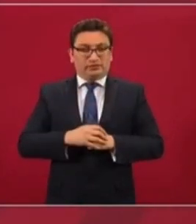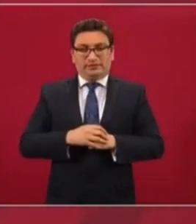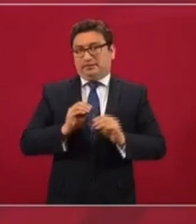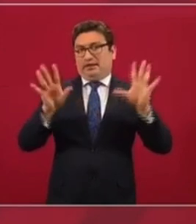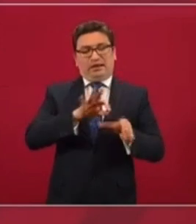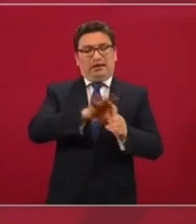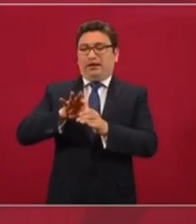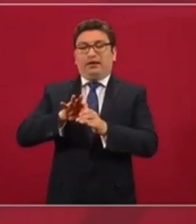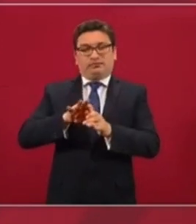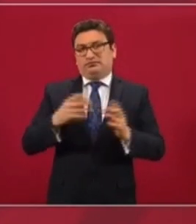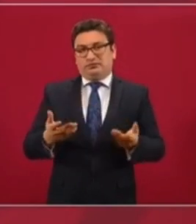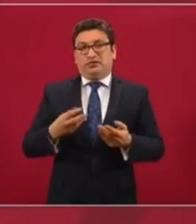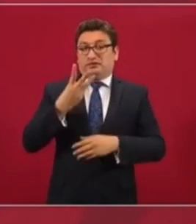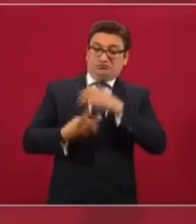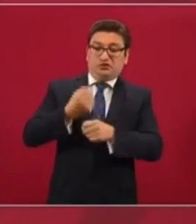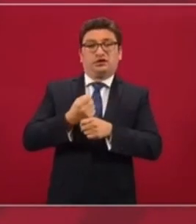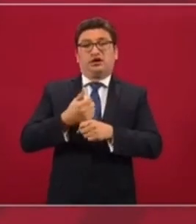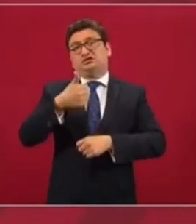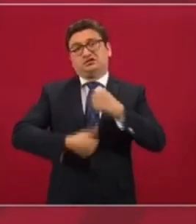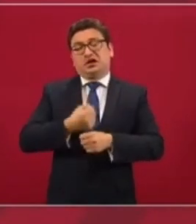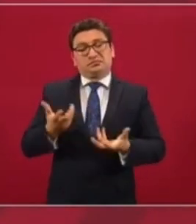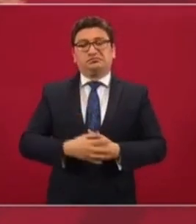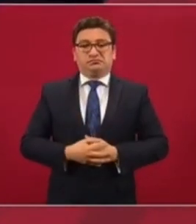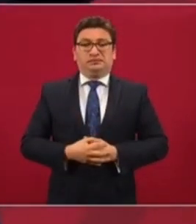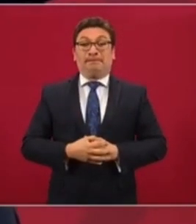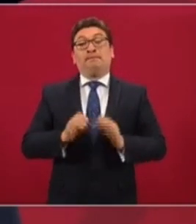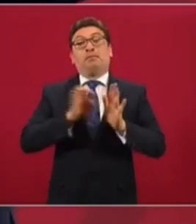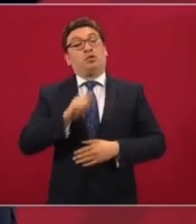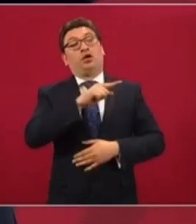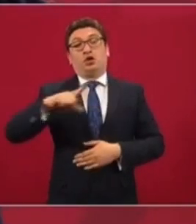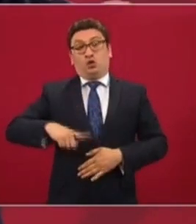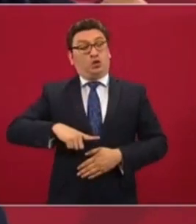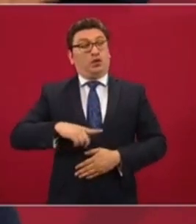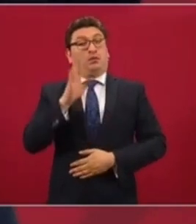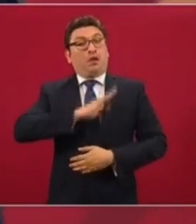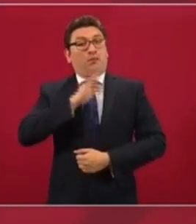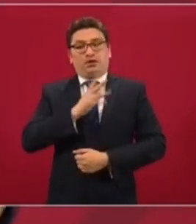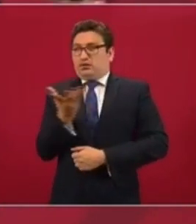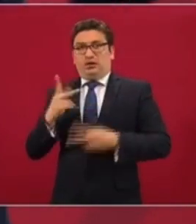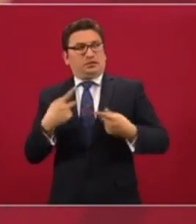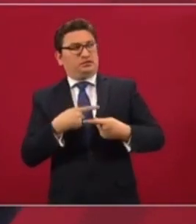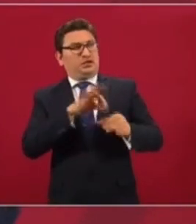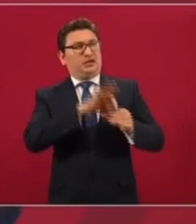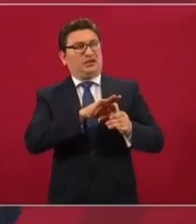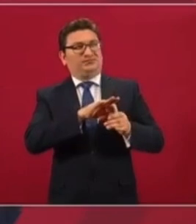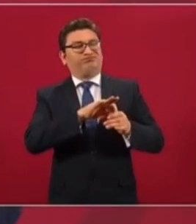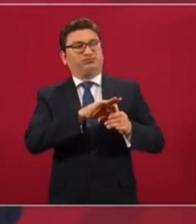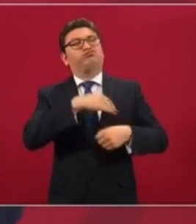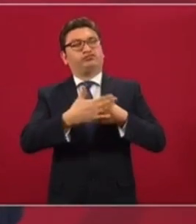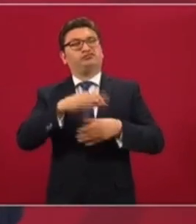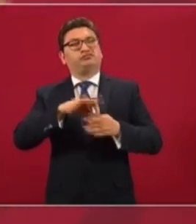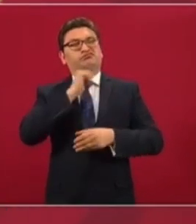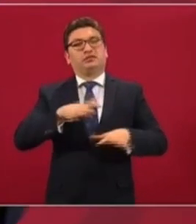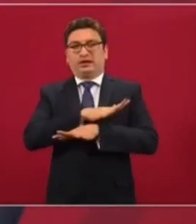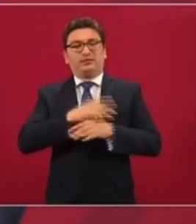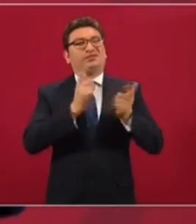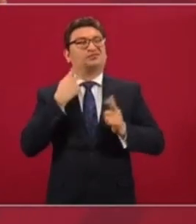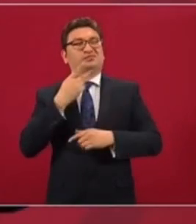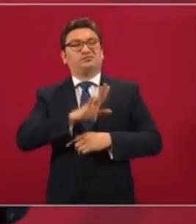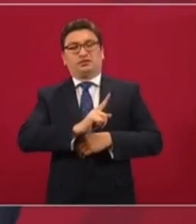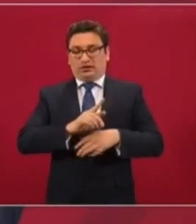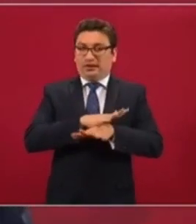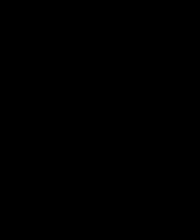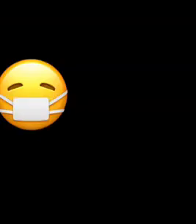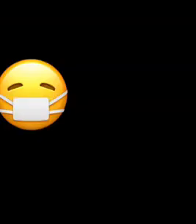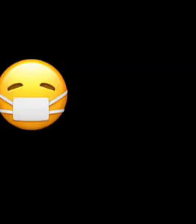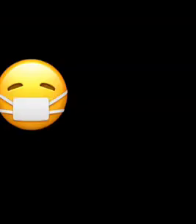Hay elecciones cada tres años, cada seis años. Si el que está en el gobierno se porta mal, la gente no vota por ese partido. Eso es la democracia. Entonces, ayuda